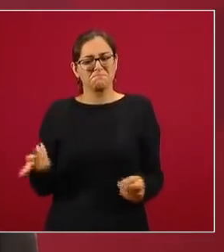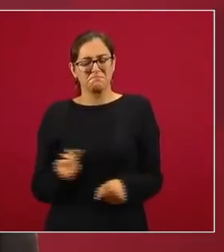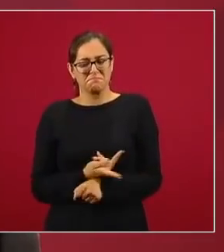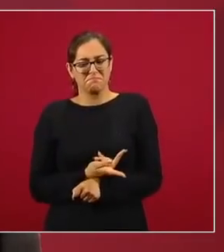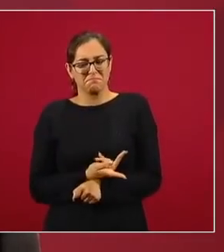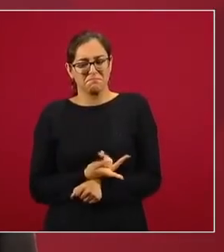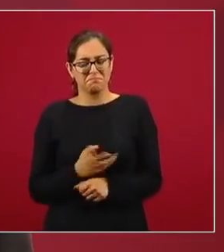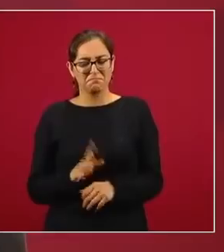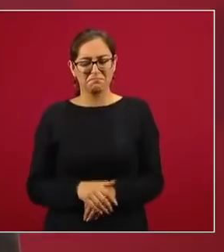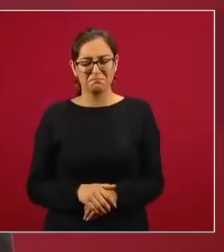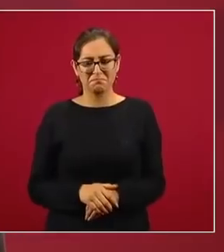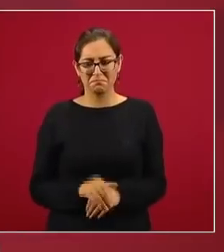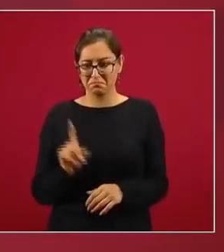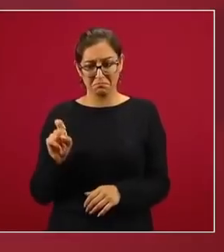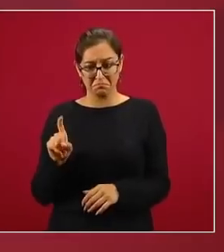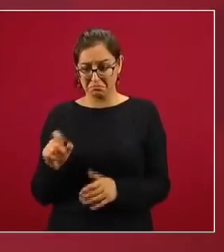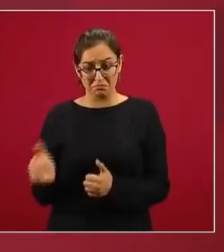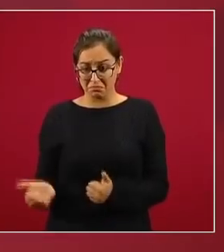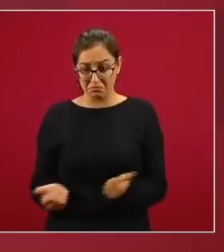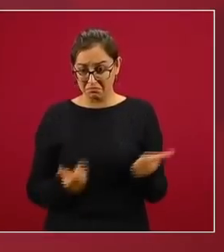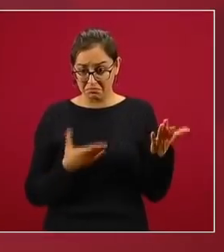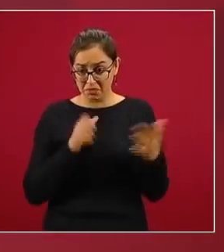¿no se entregaba agua?